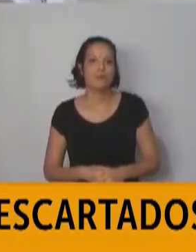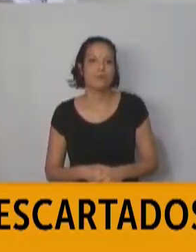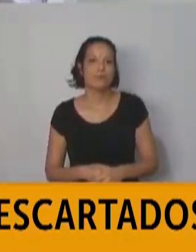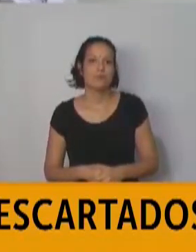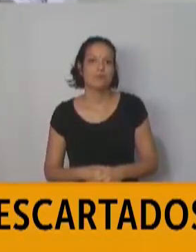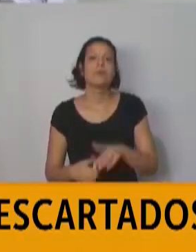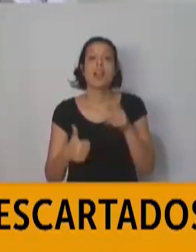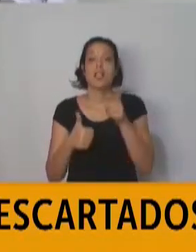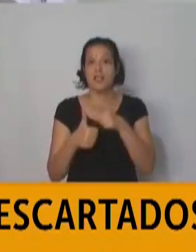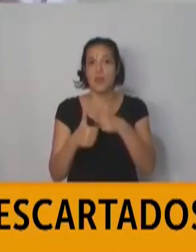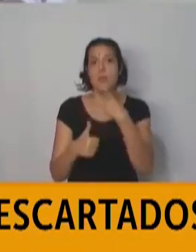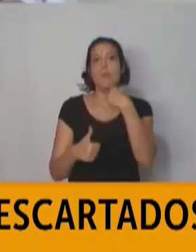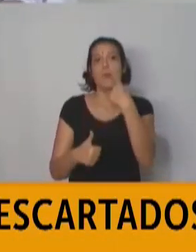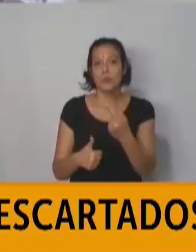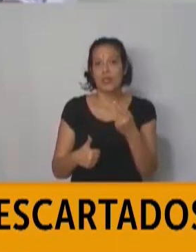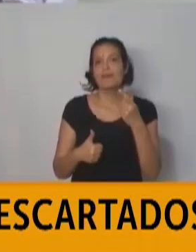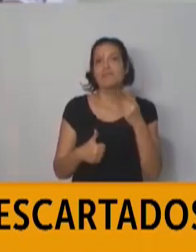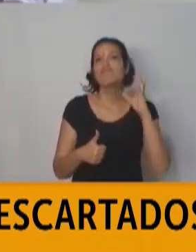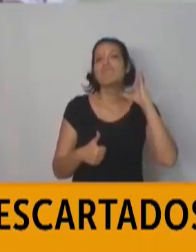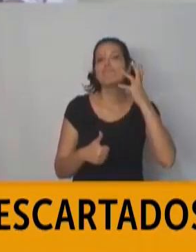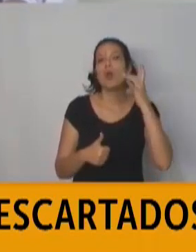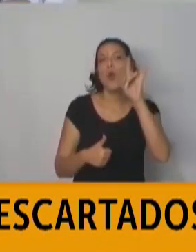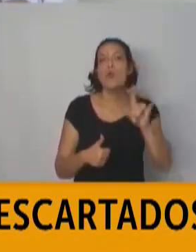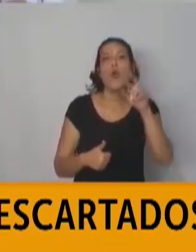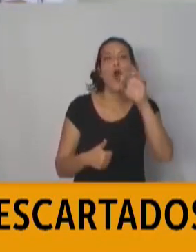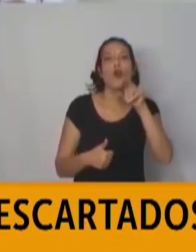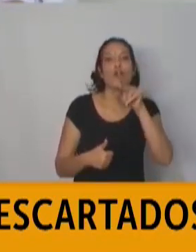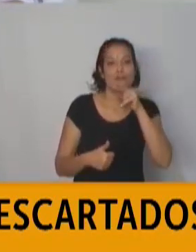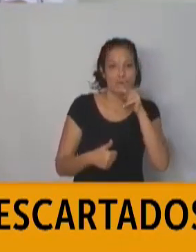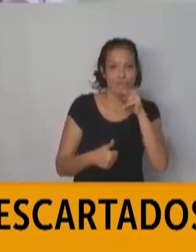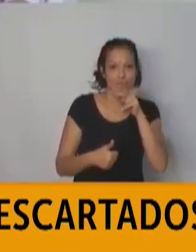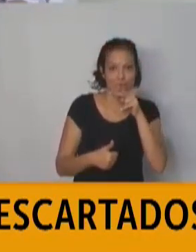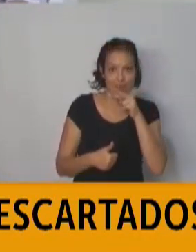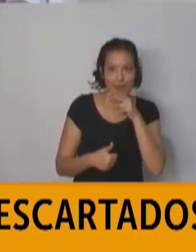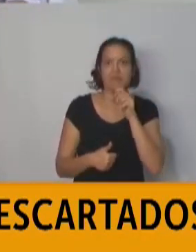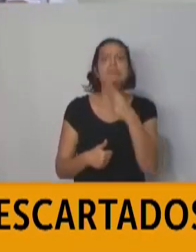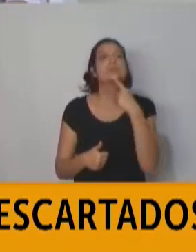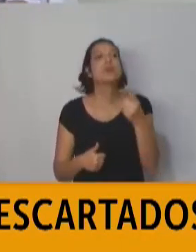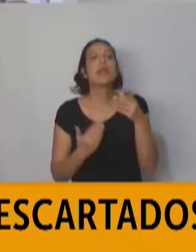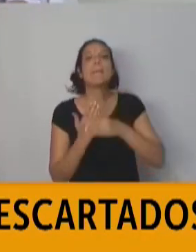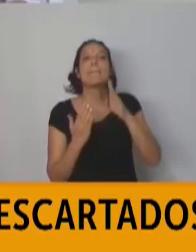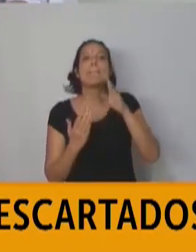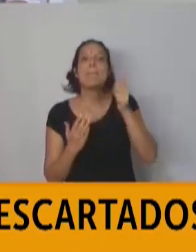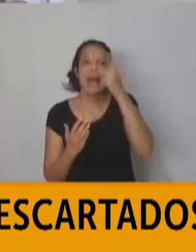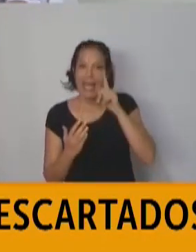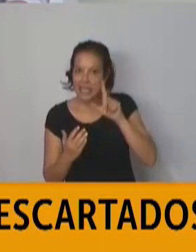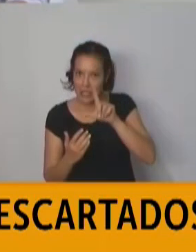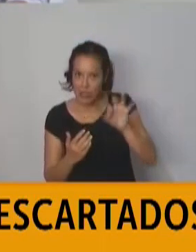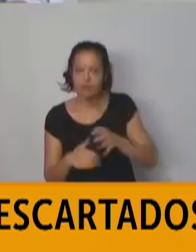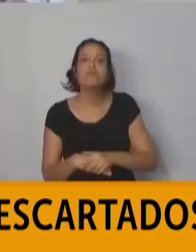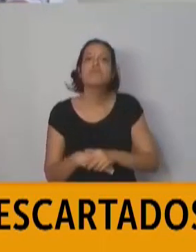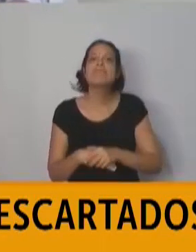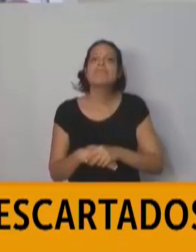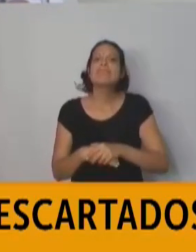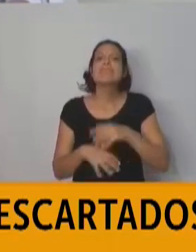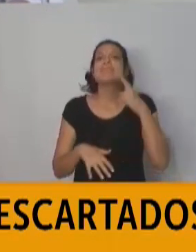Siguiente pregunta. FM Universitaria de Oro Verde. Pregunta para el Ministro Bailo. Luego de que el Comité de Emergencia